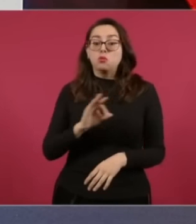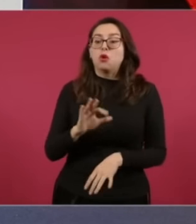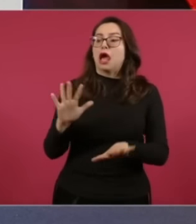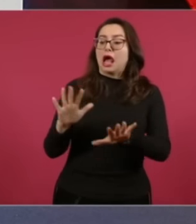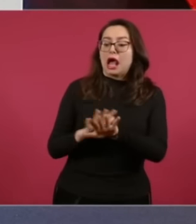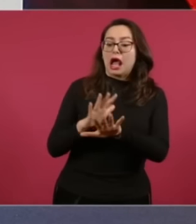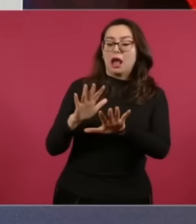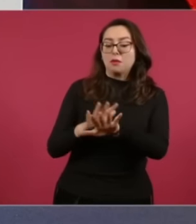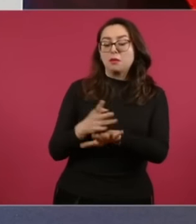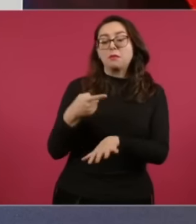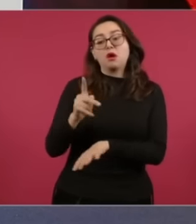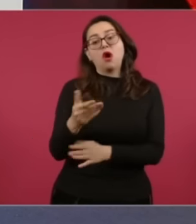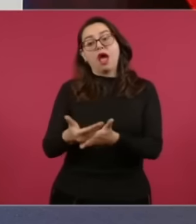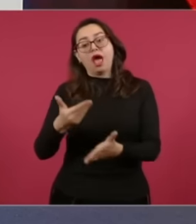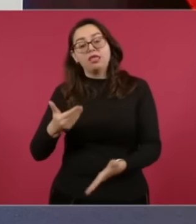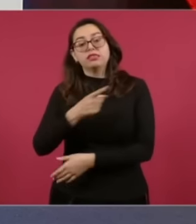Ban Y PRI